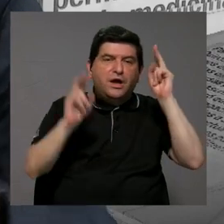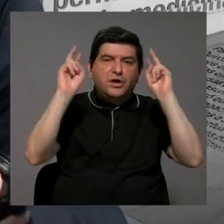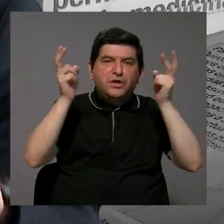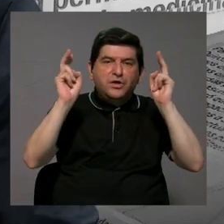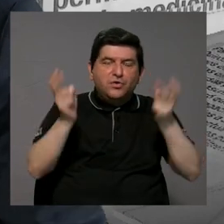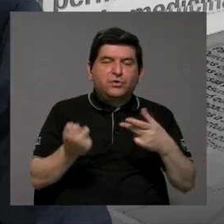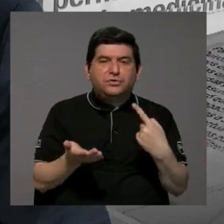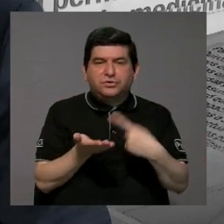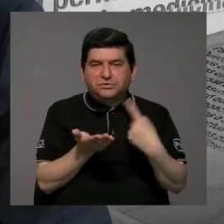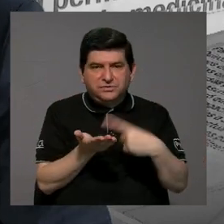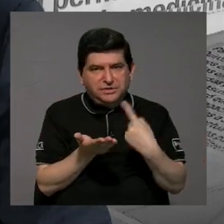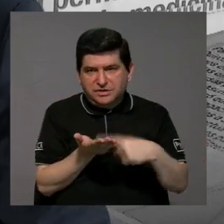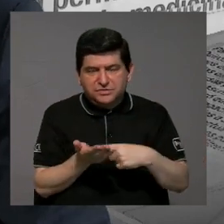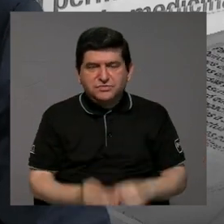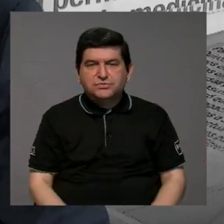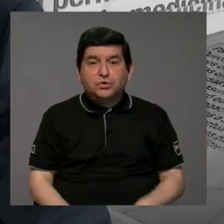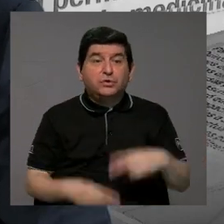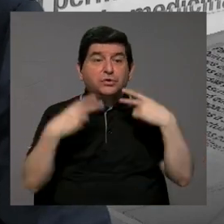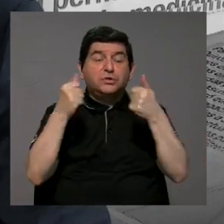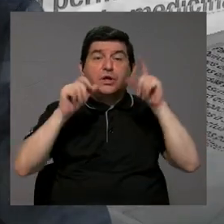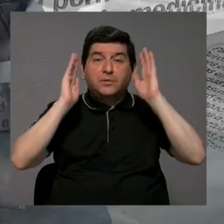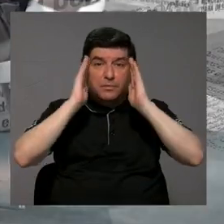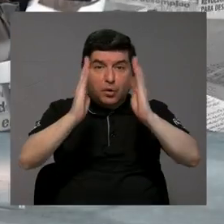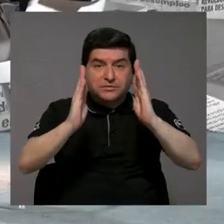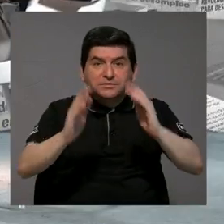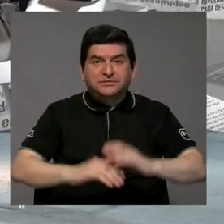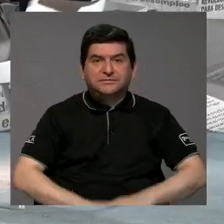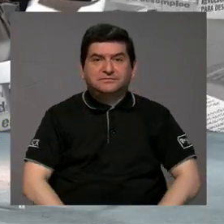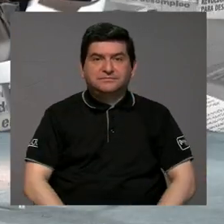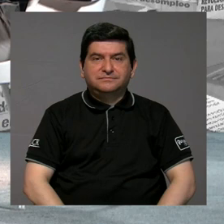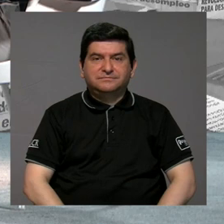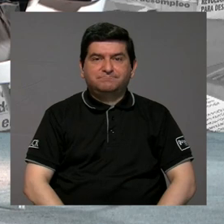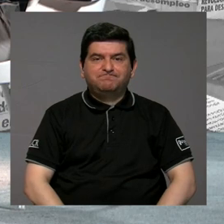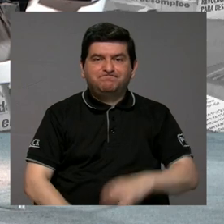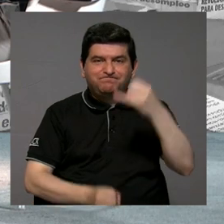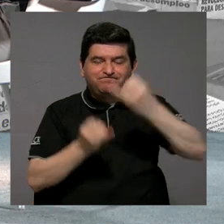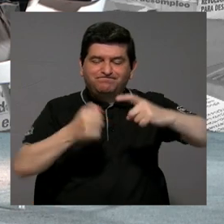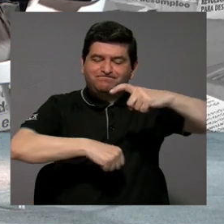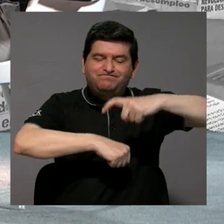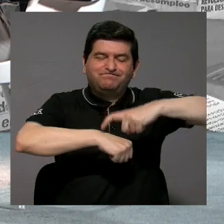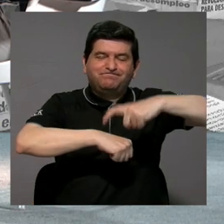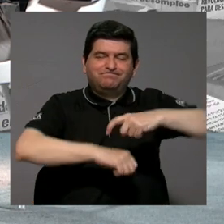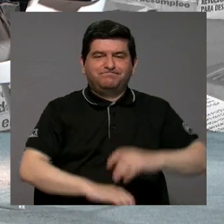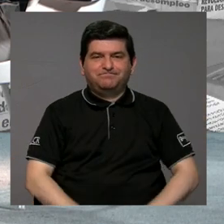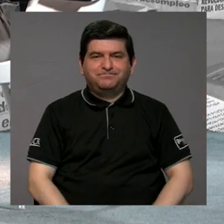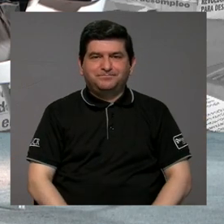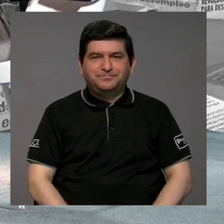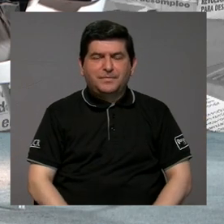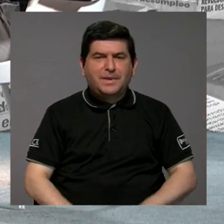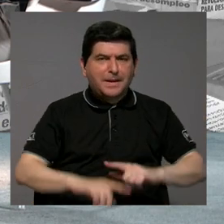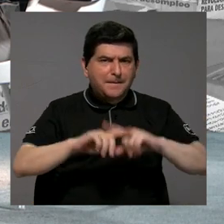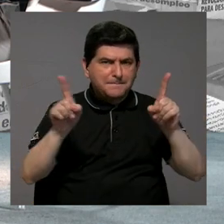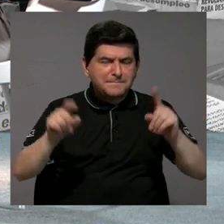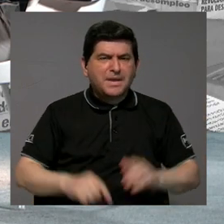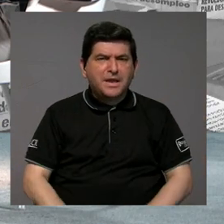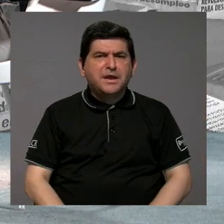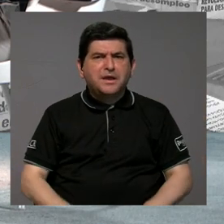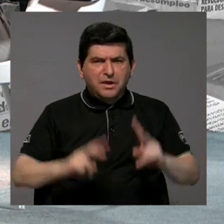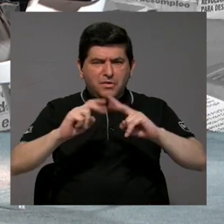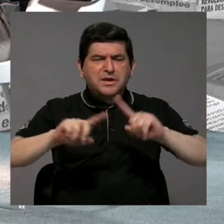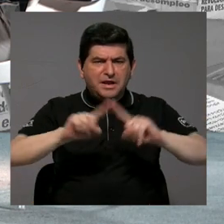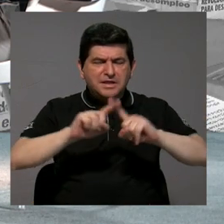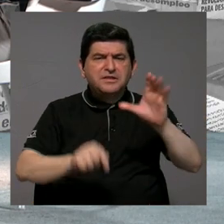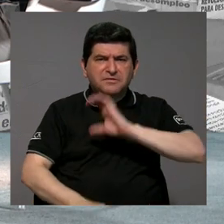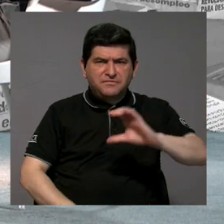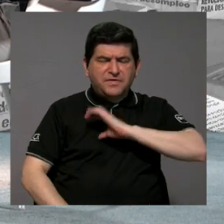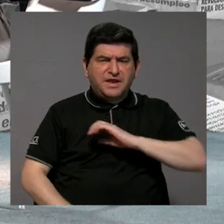otros temas en la mesa de discusión que son más urgentes. Bueno, se nos ha acabado el tiempo, pero en realidad hemos tocado bastantes